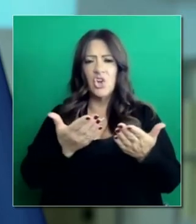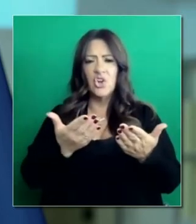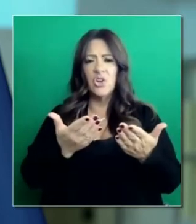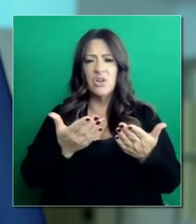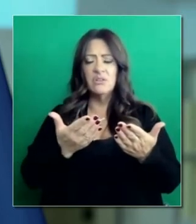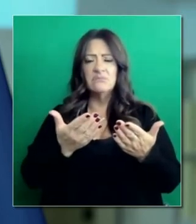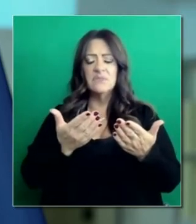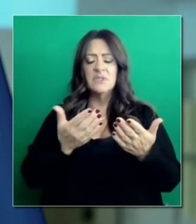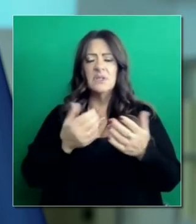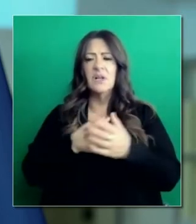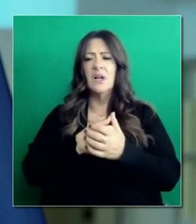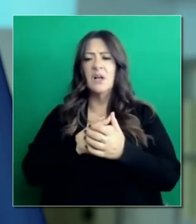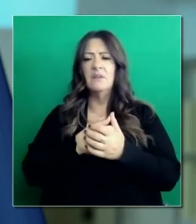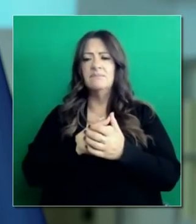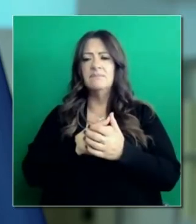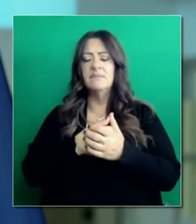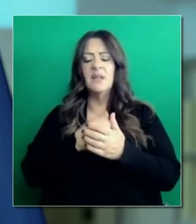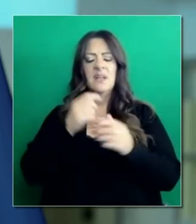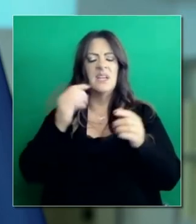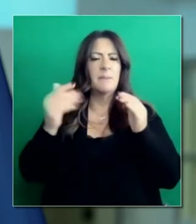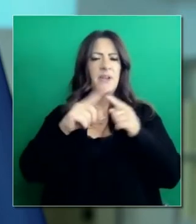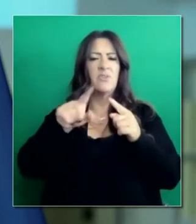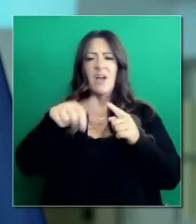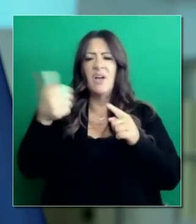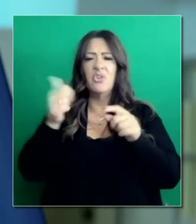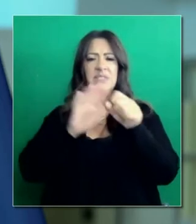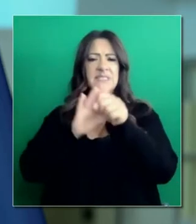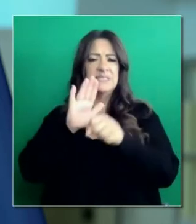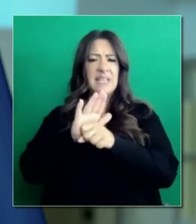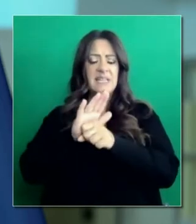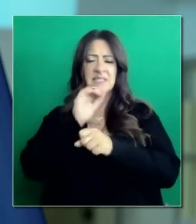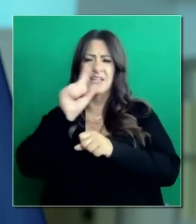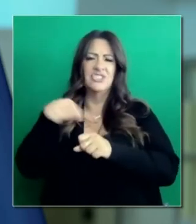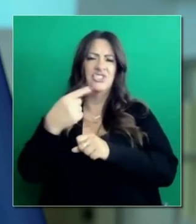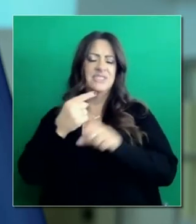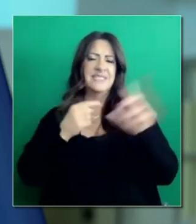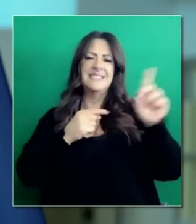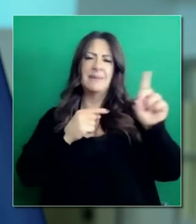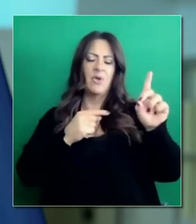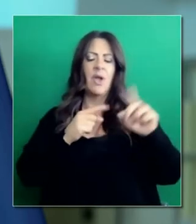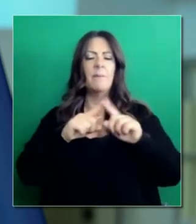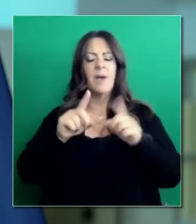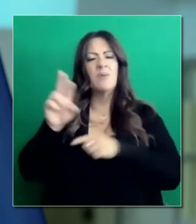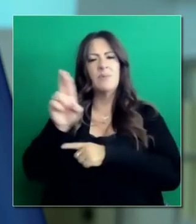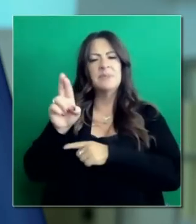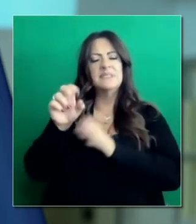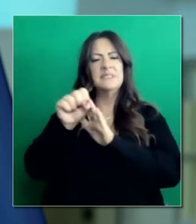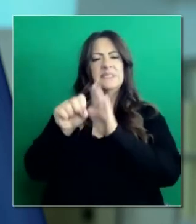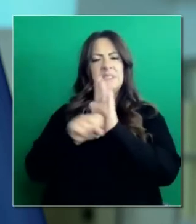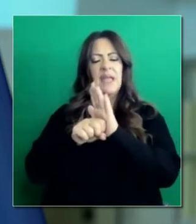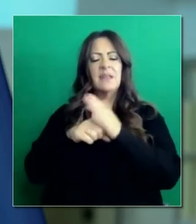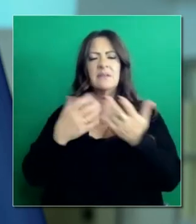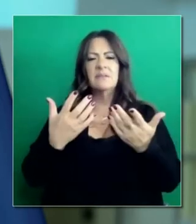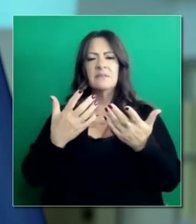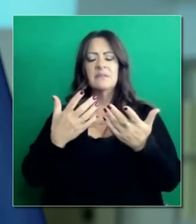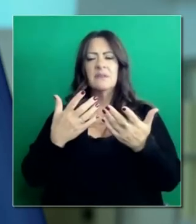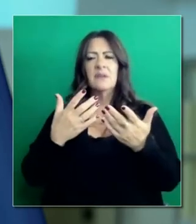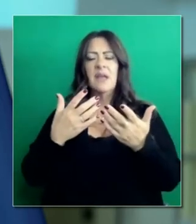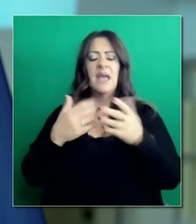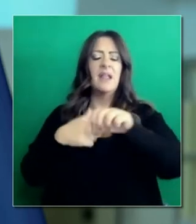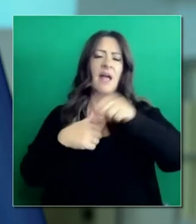Estado y en otros estados conservadores y demócratas y todo tipo de estados y países también a través del mundo. es que